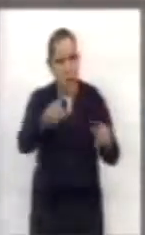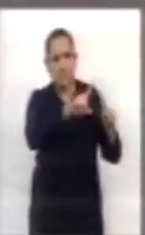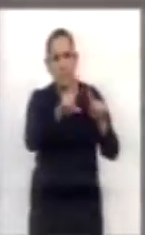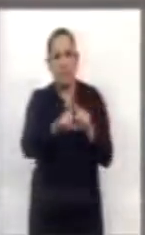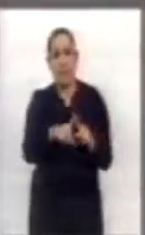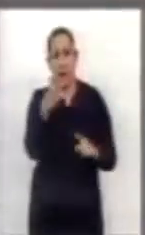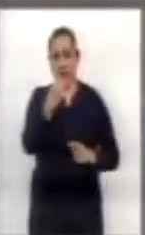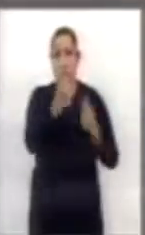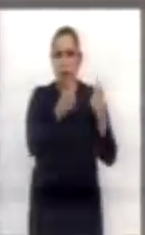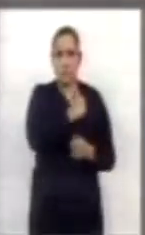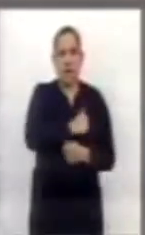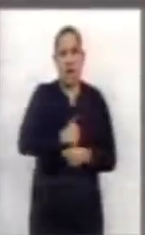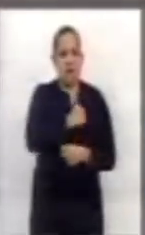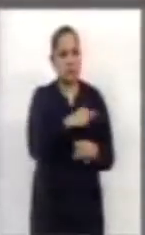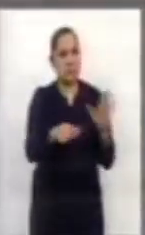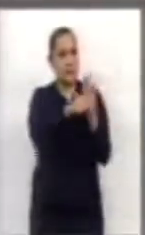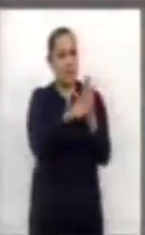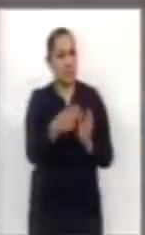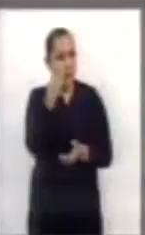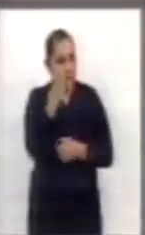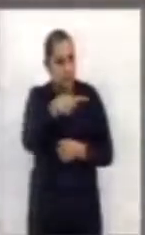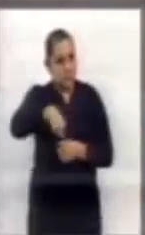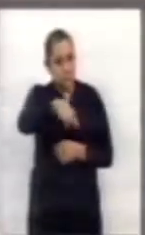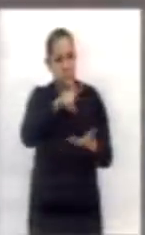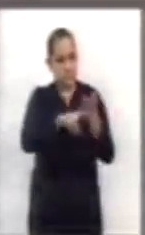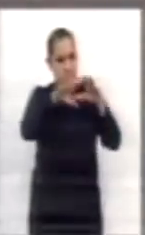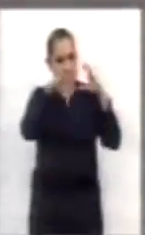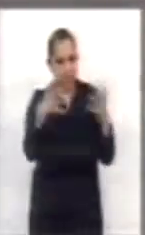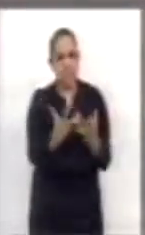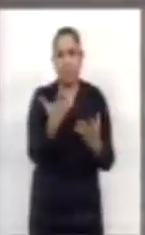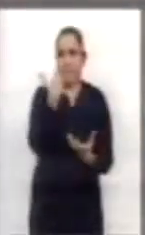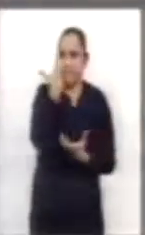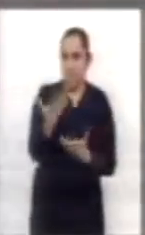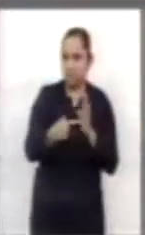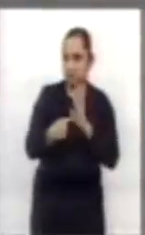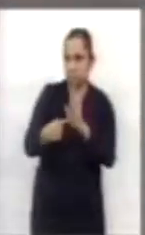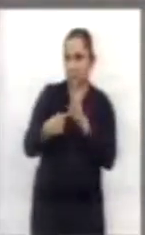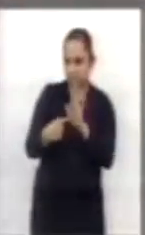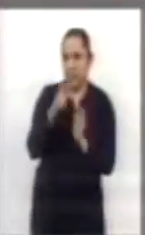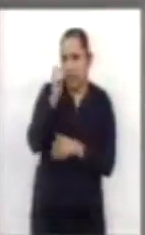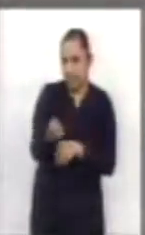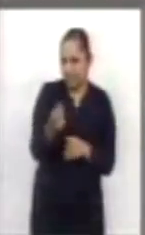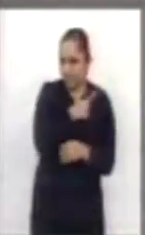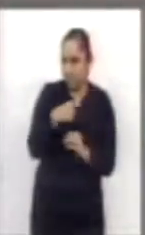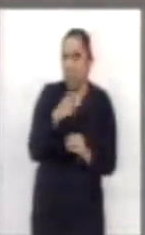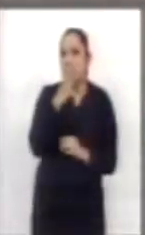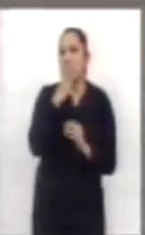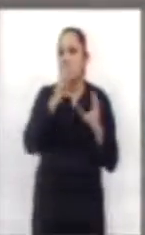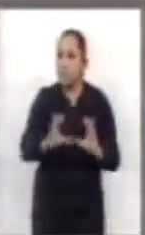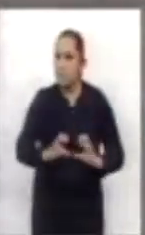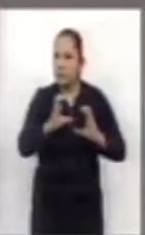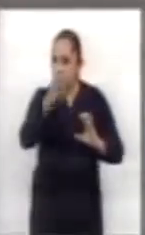planeta que exige atención y medidas eficientes para su protección y cuidado. Dados estos